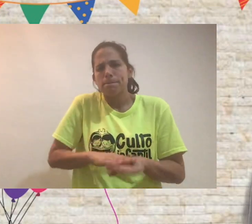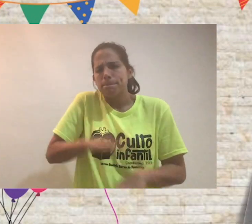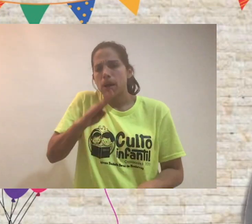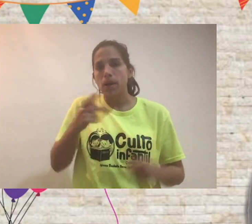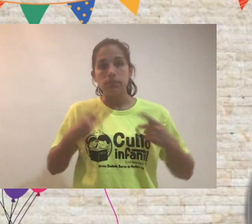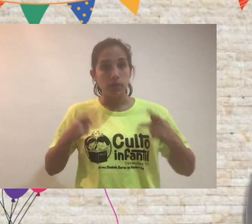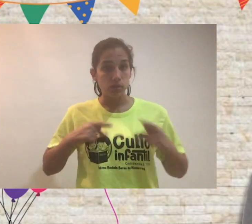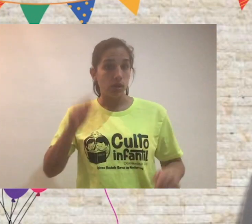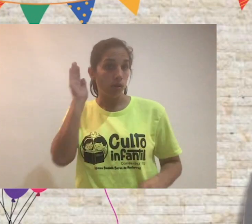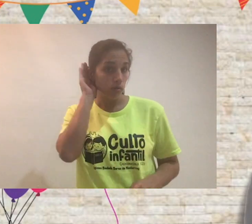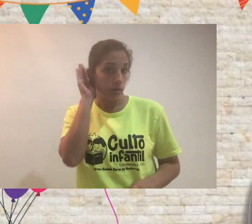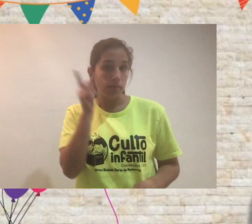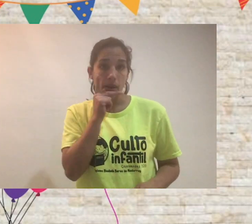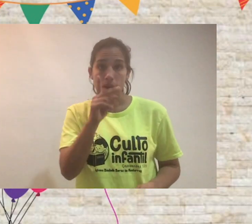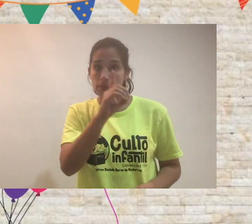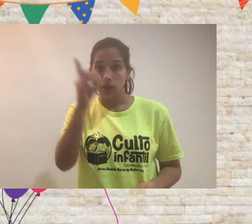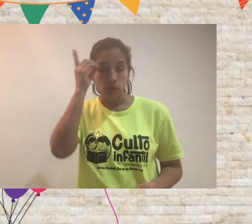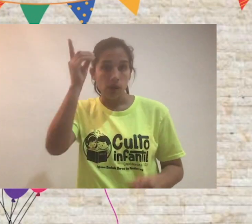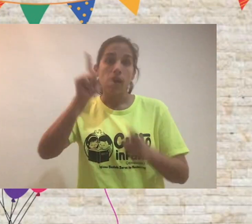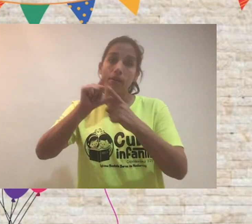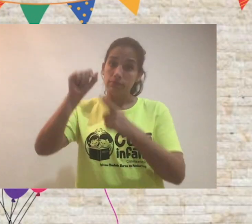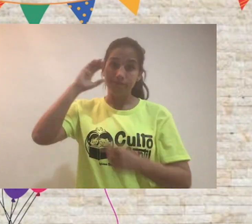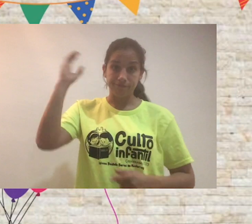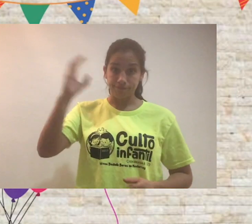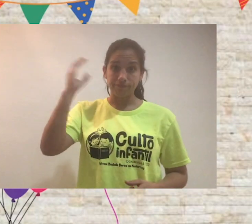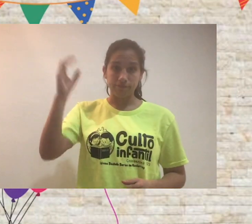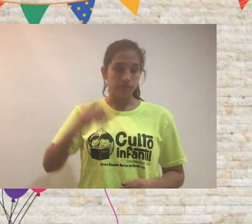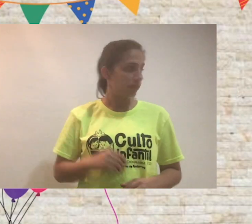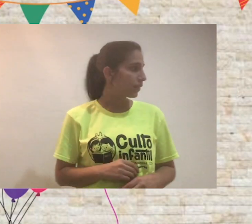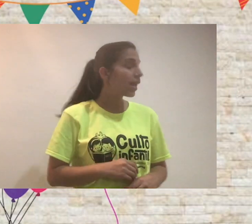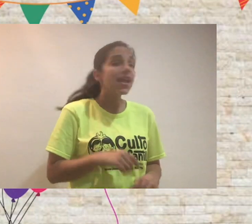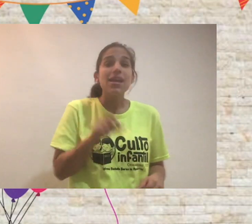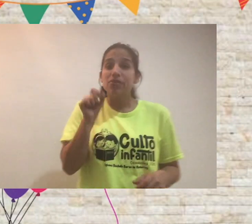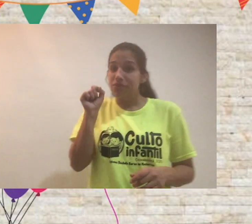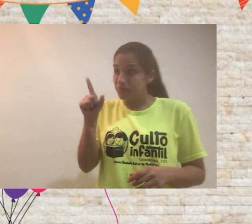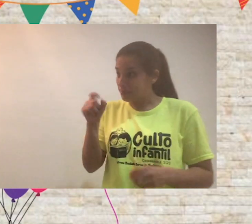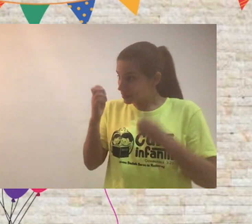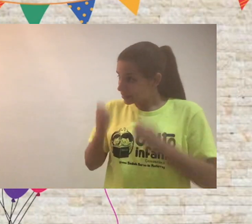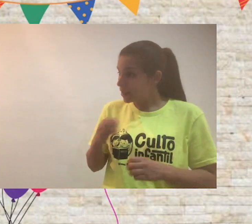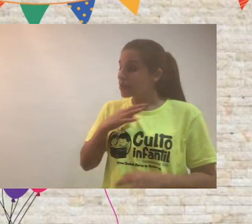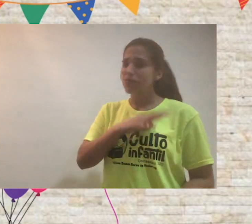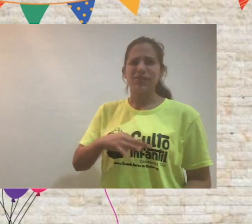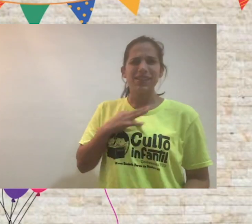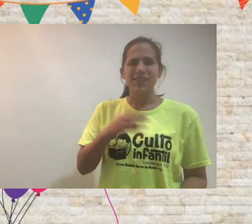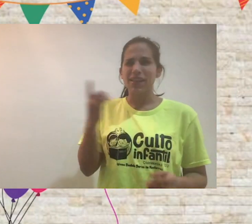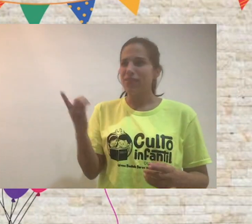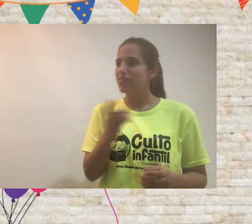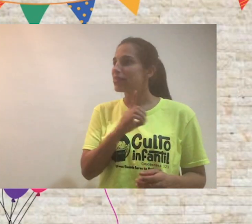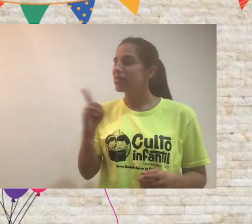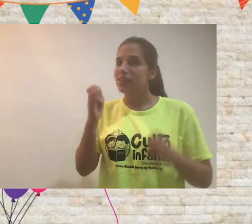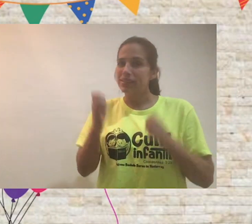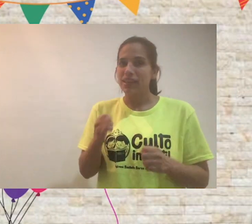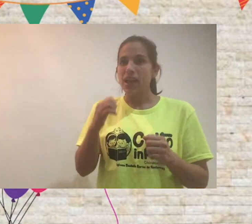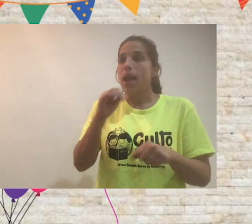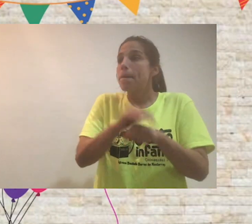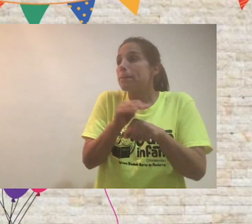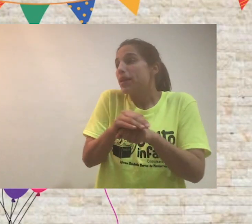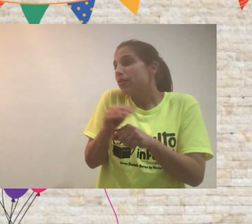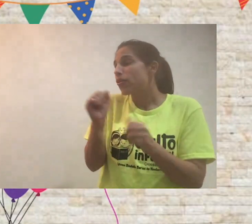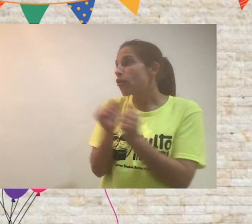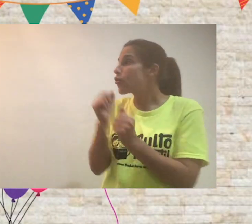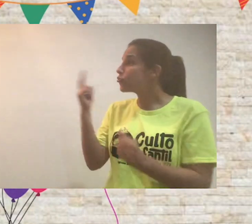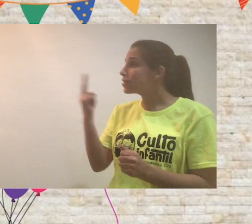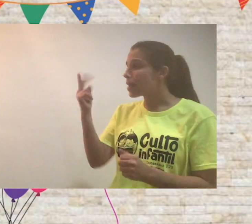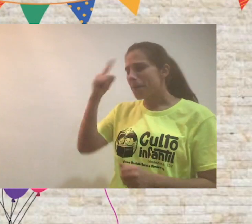palabra de Dios e ir al cielo. También estoy muy feliz. También estar aquí con nuestros amigos y con